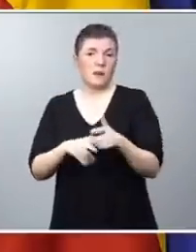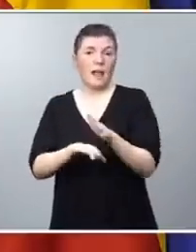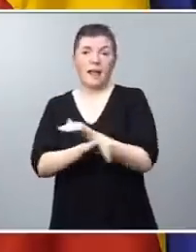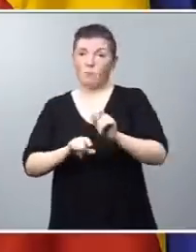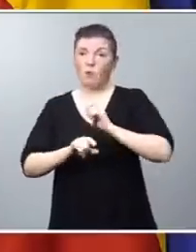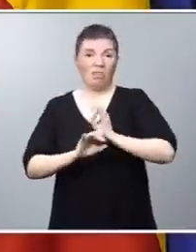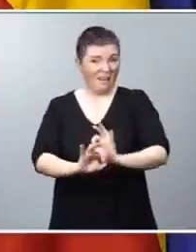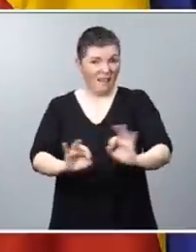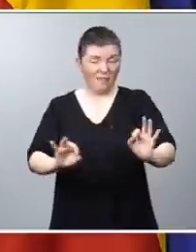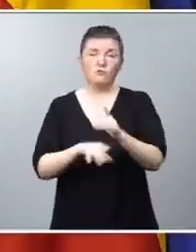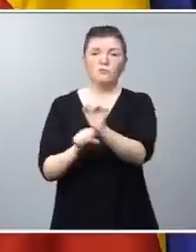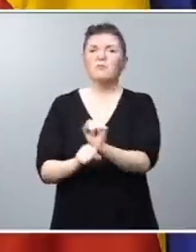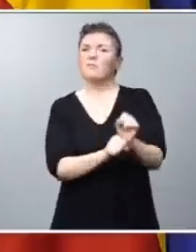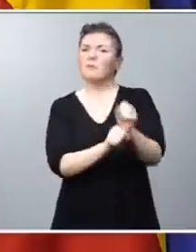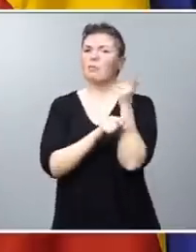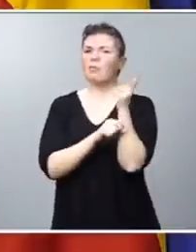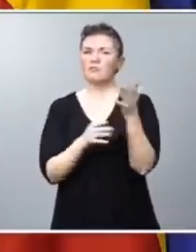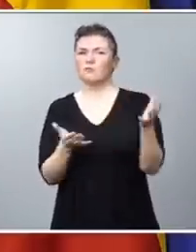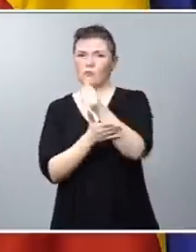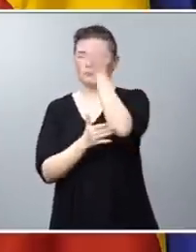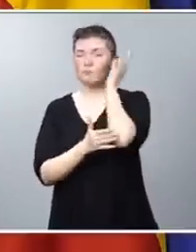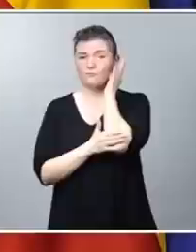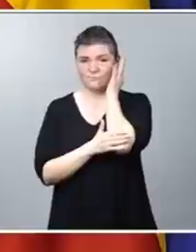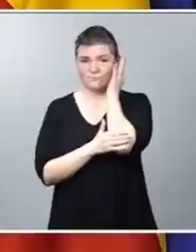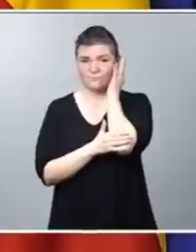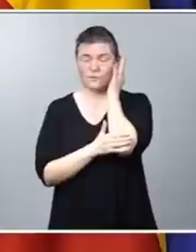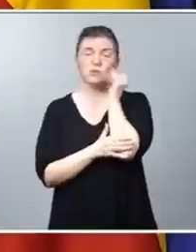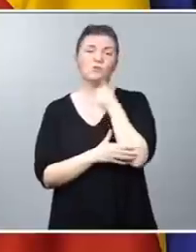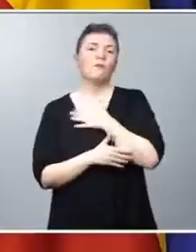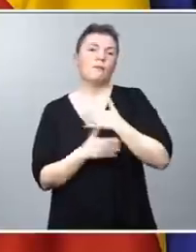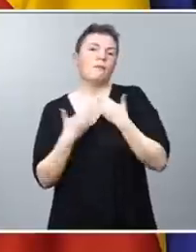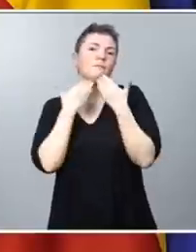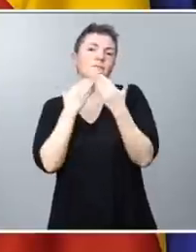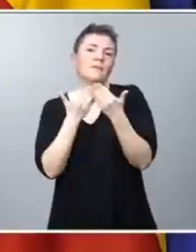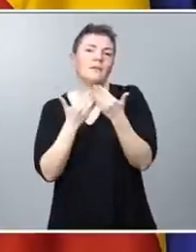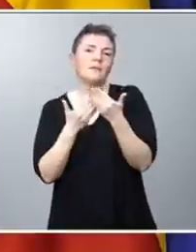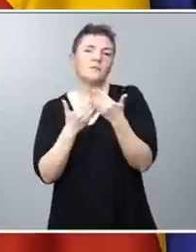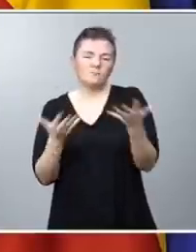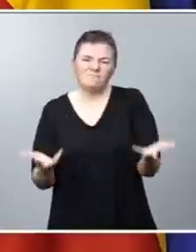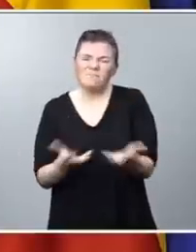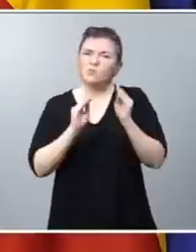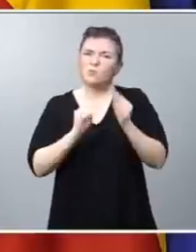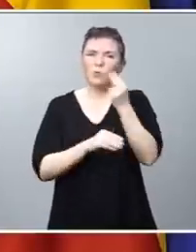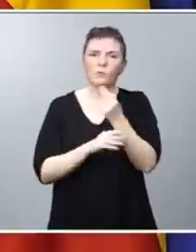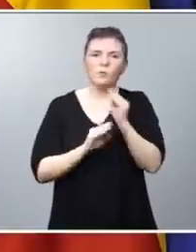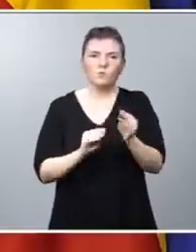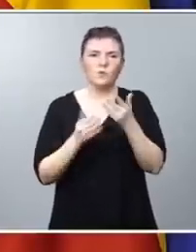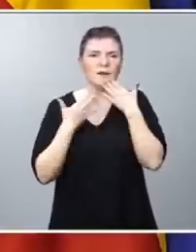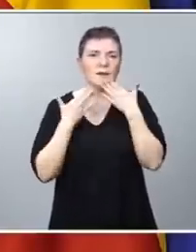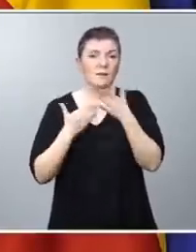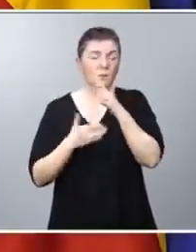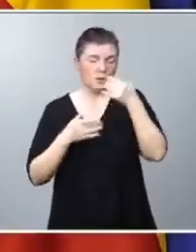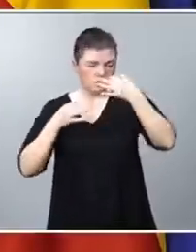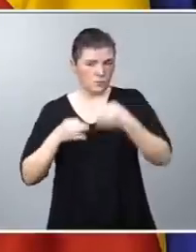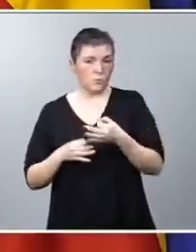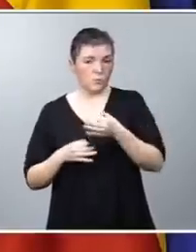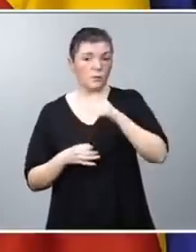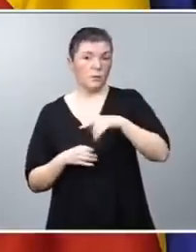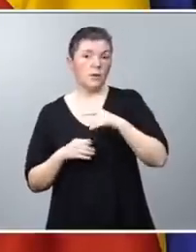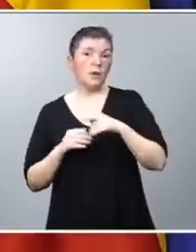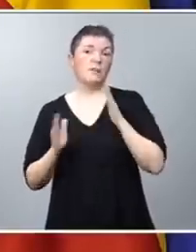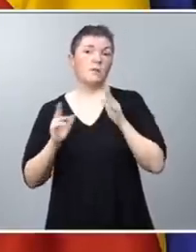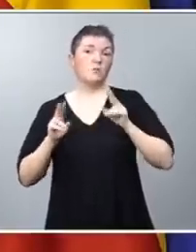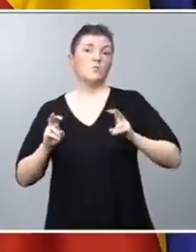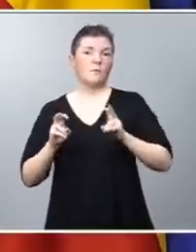que defender el derecho de todos y de todas. Y yo quería agradecerles su empuje y su compromiso porque estoy segura que también en esta nueva fase van a tener